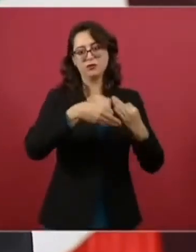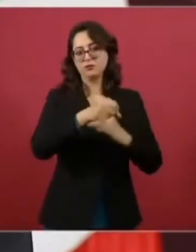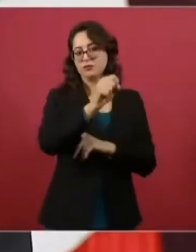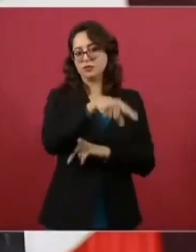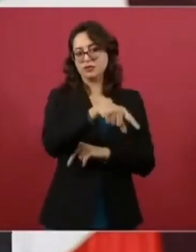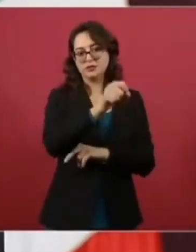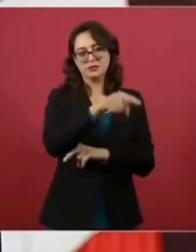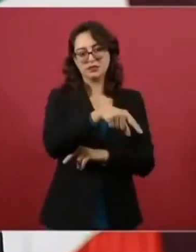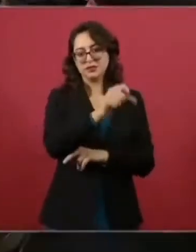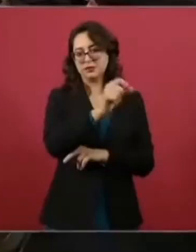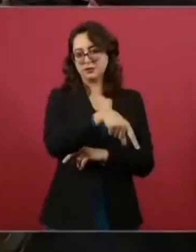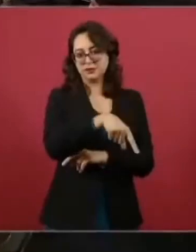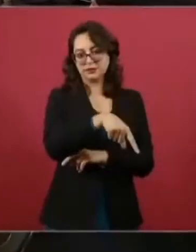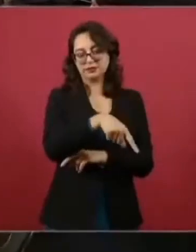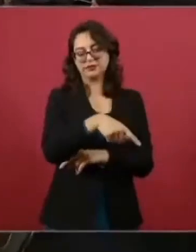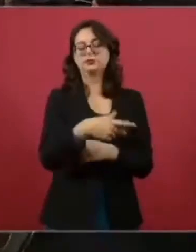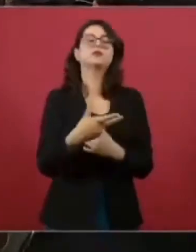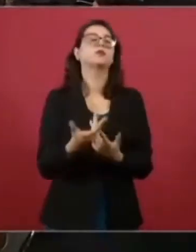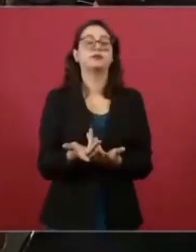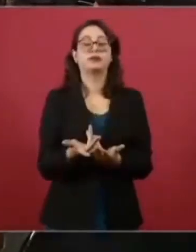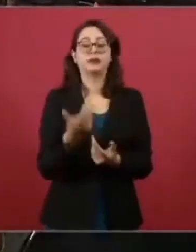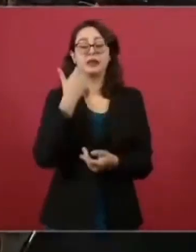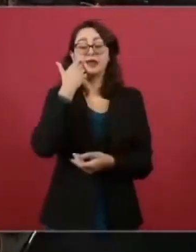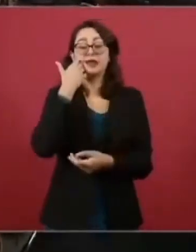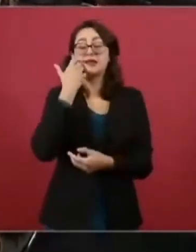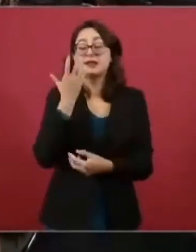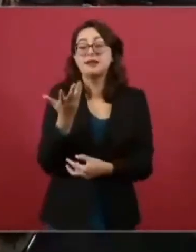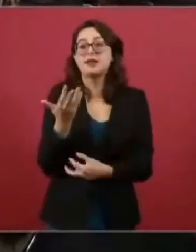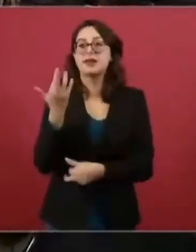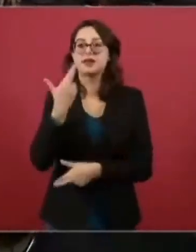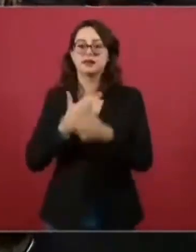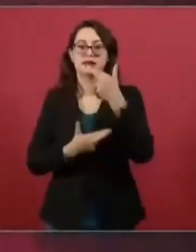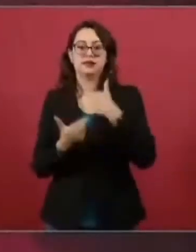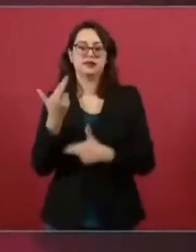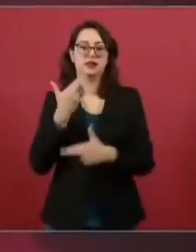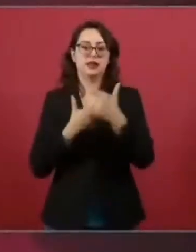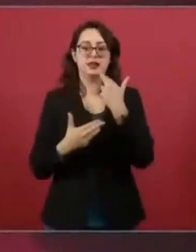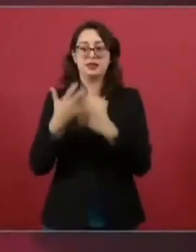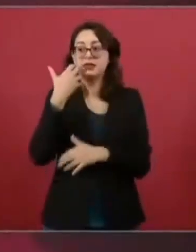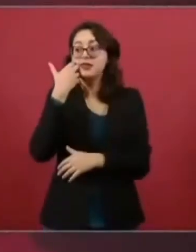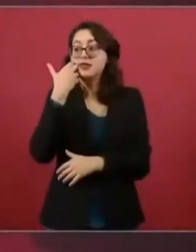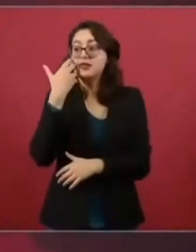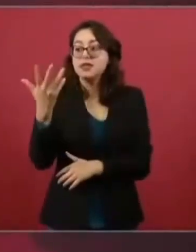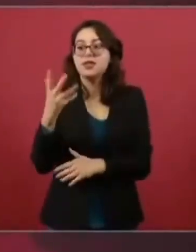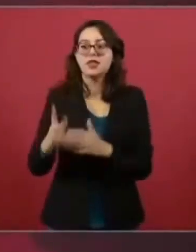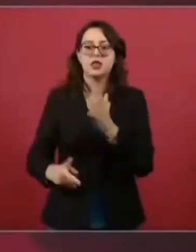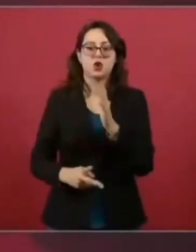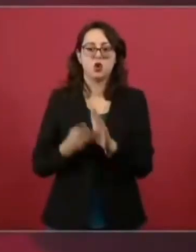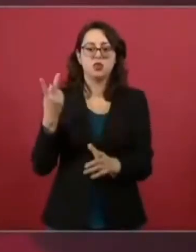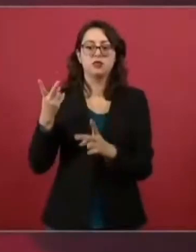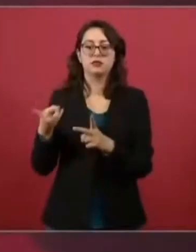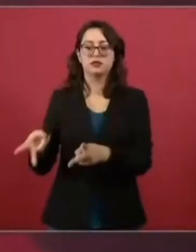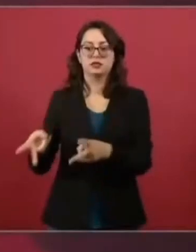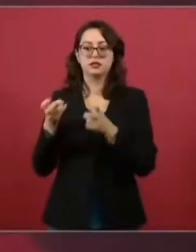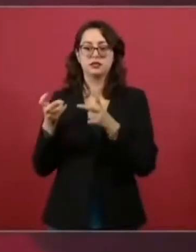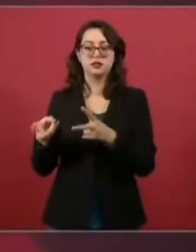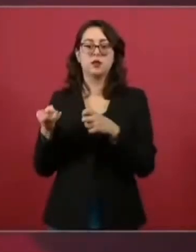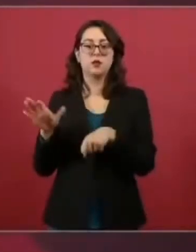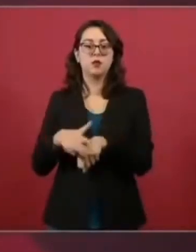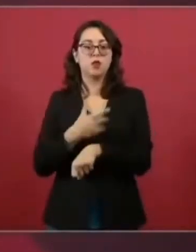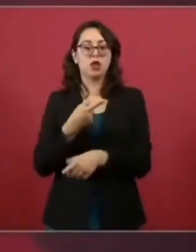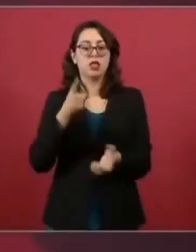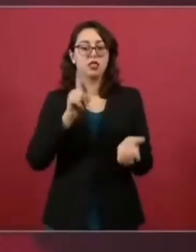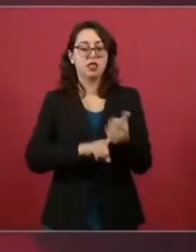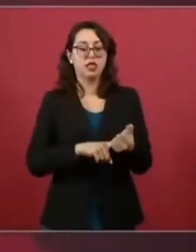Pero todos forman parte del poder económico y del poder